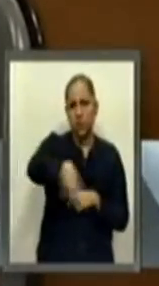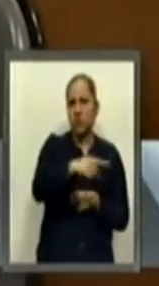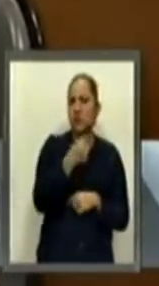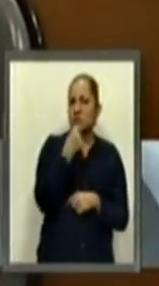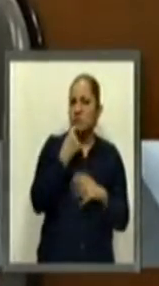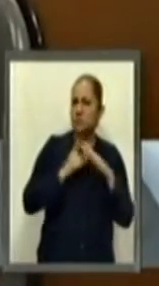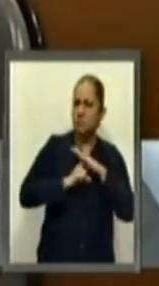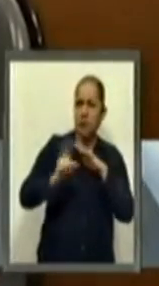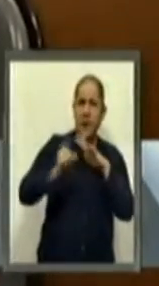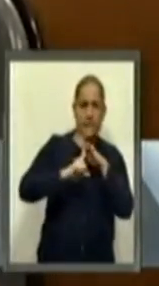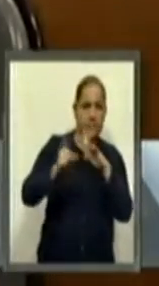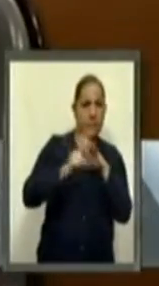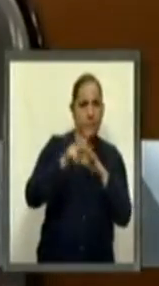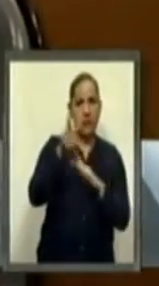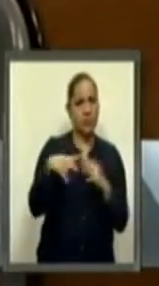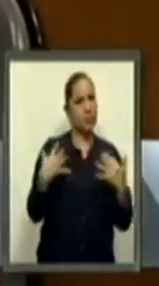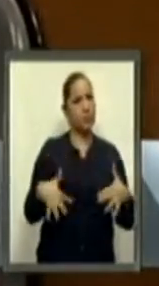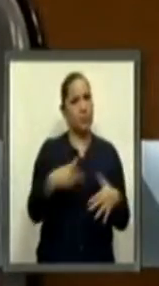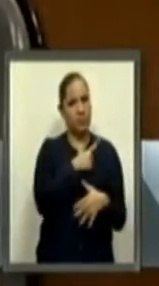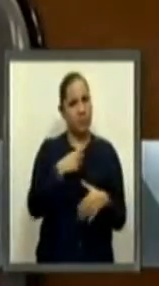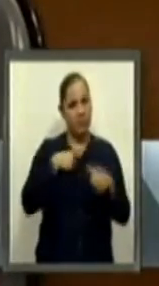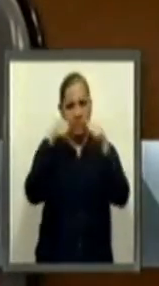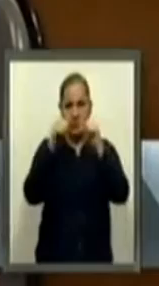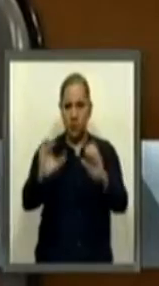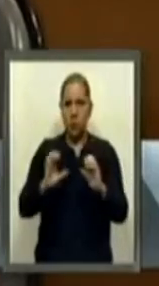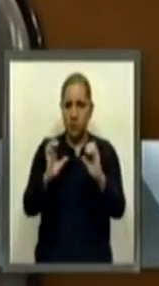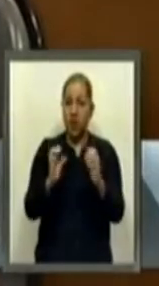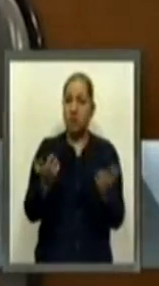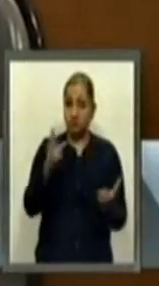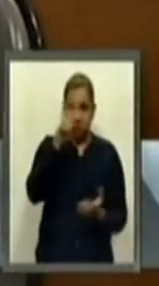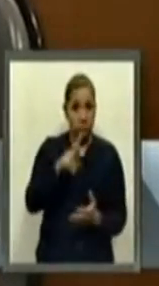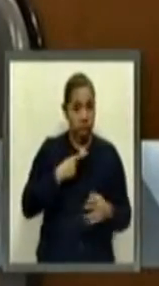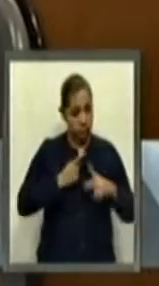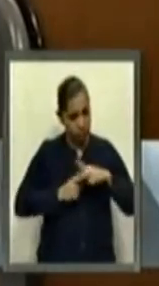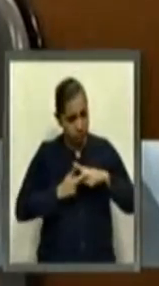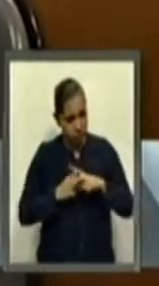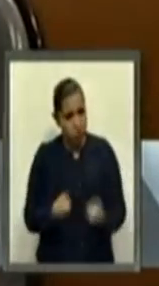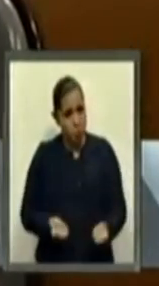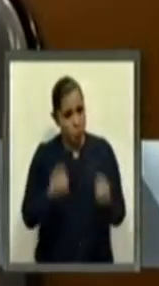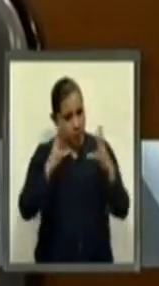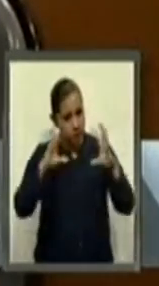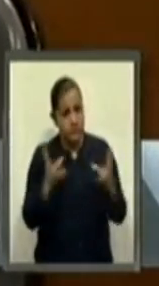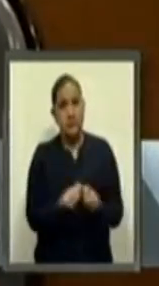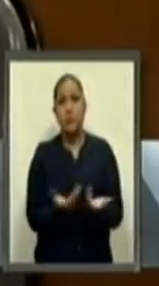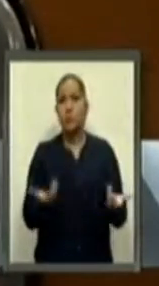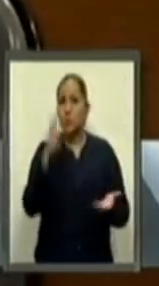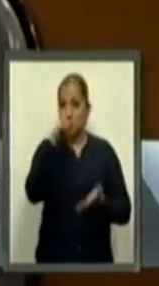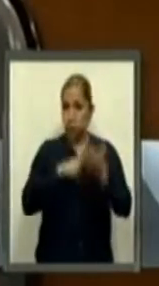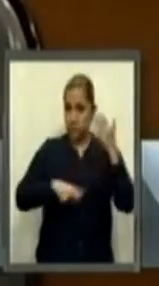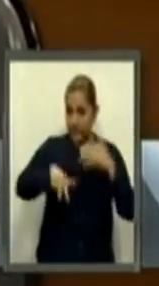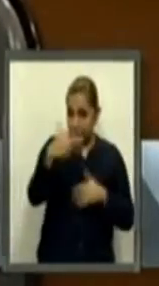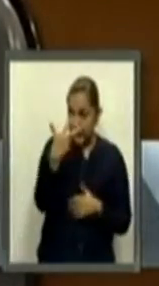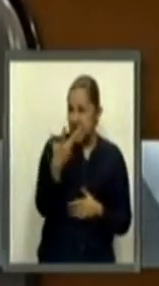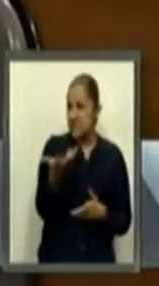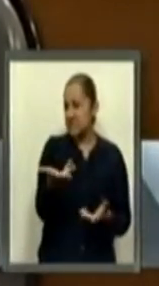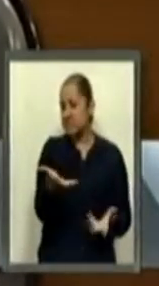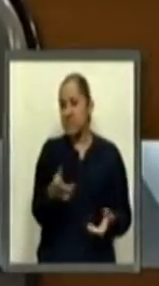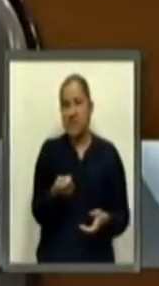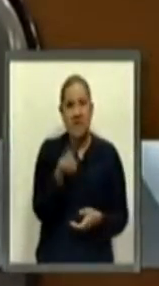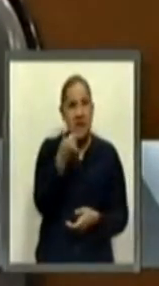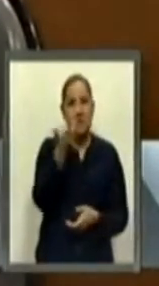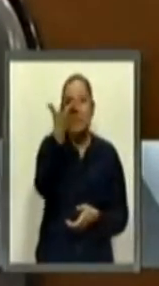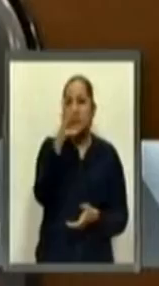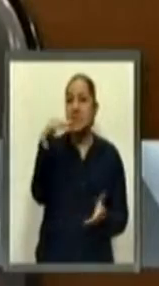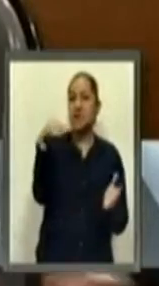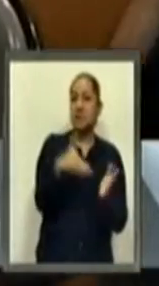y un dato que tenemos a la mano es que en el 2013 fueron alrededor de casi 10 mil niños,